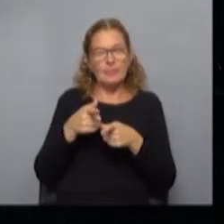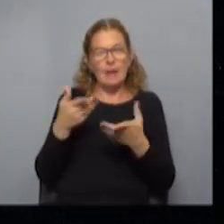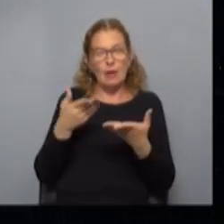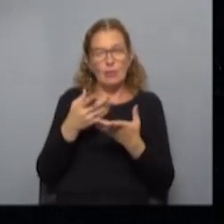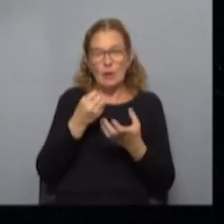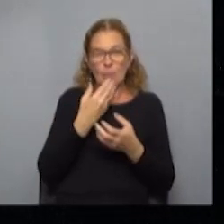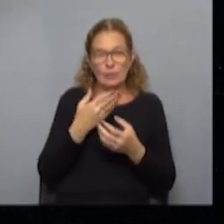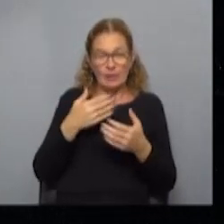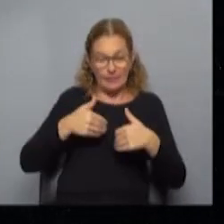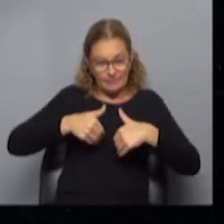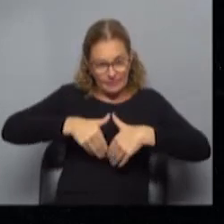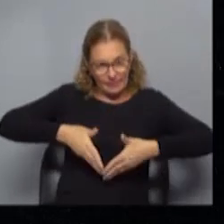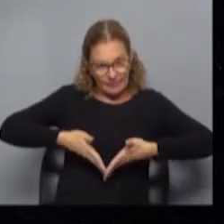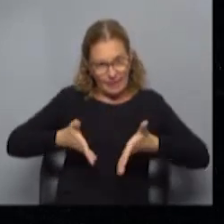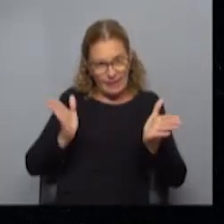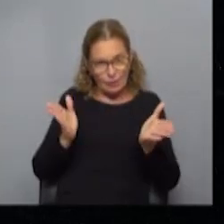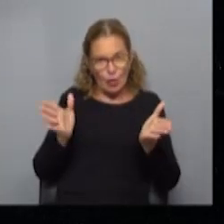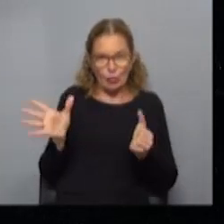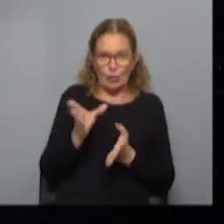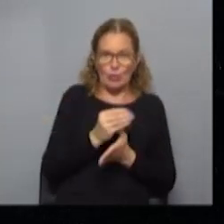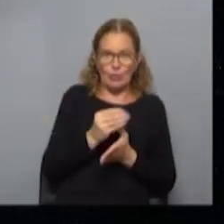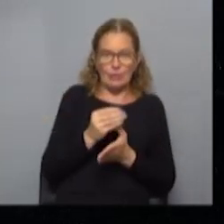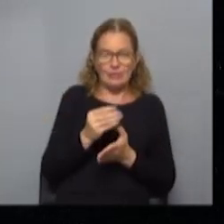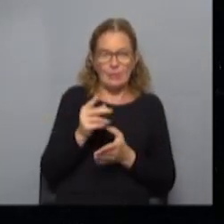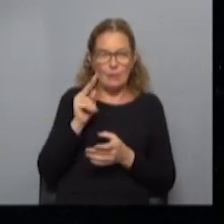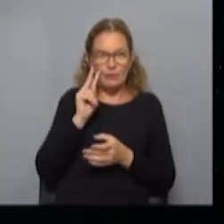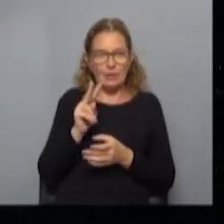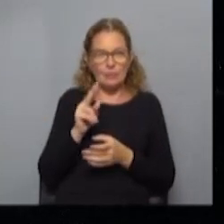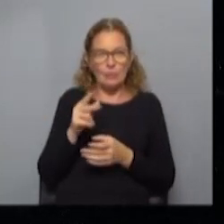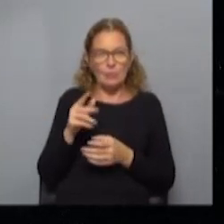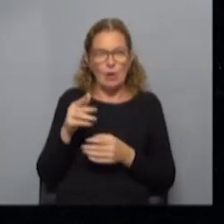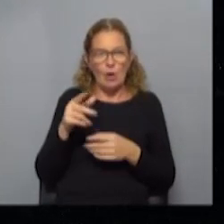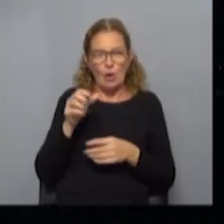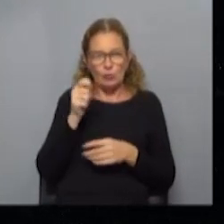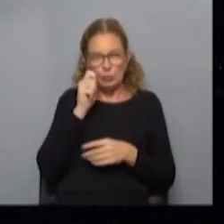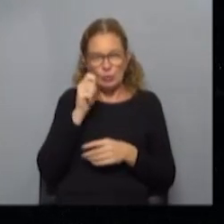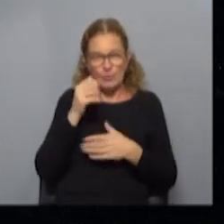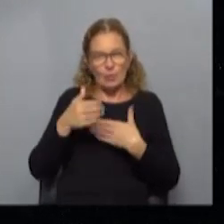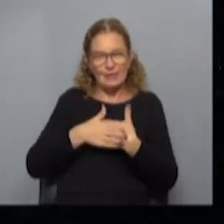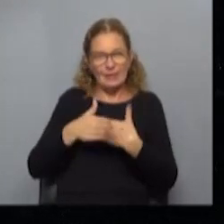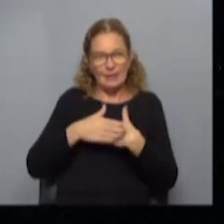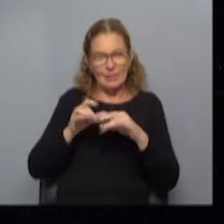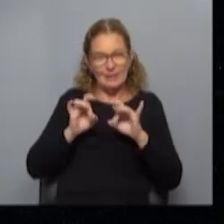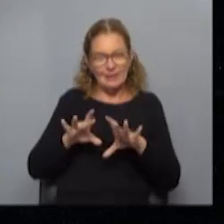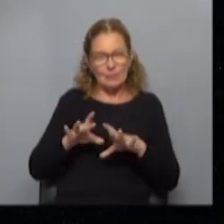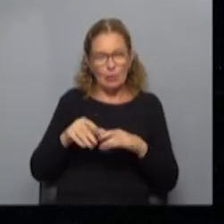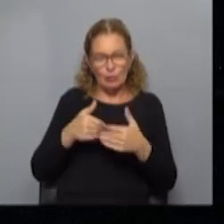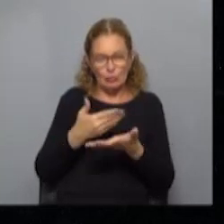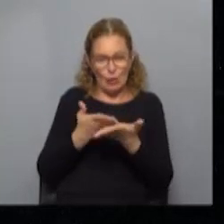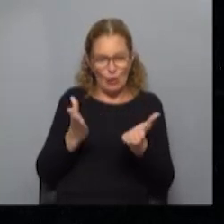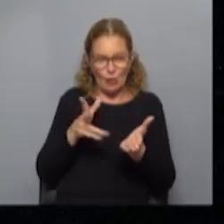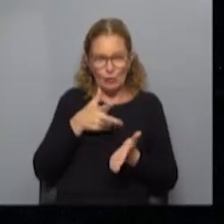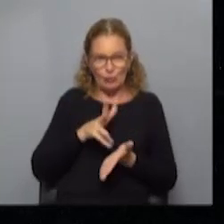bueno, dijimos, hay que salir, es hora de salir con todos, y estamos apostando a eso, a turismo de cercanía, a un turismo de naturaleza, Rocha reúne todas esas